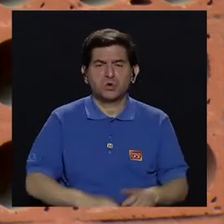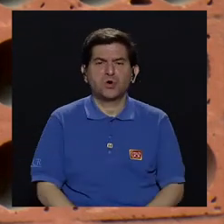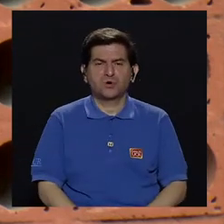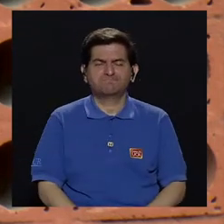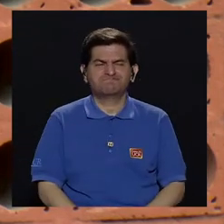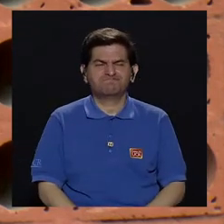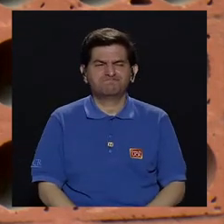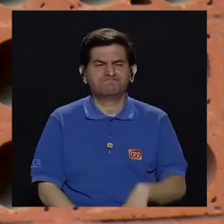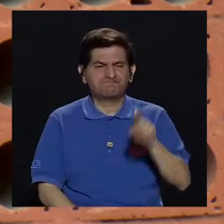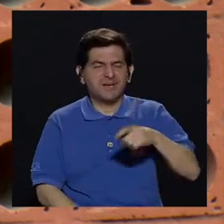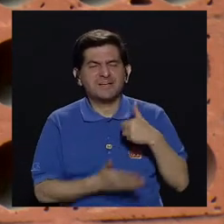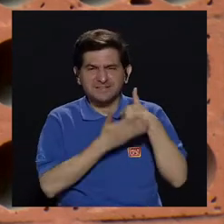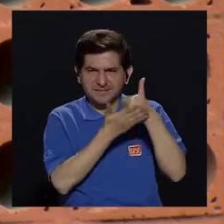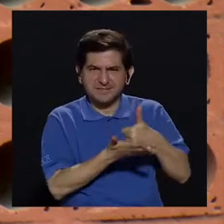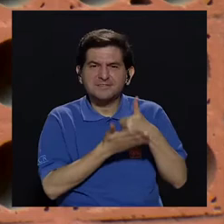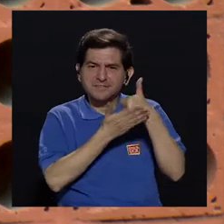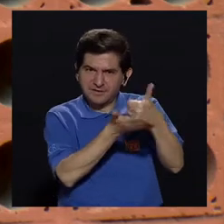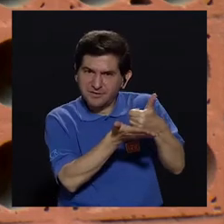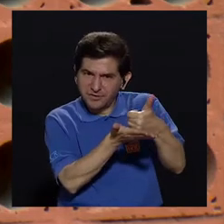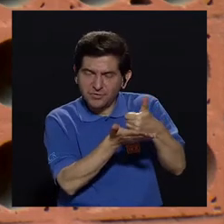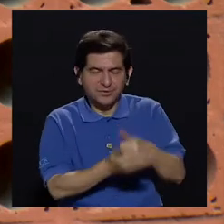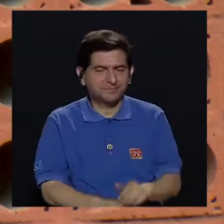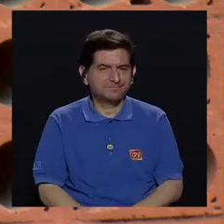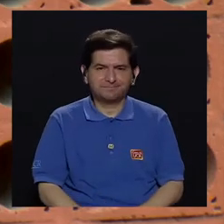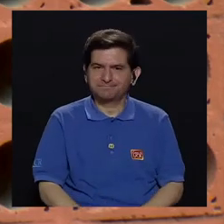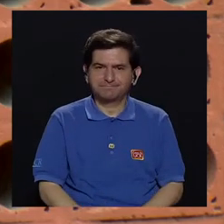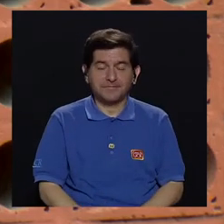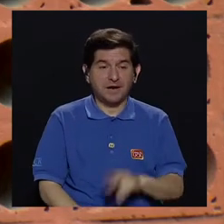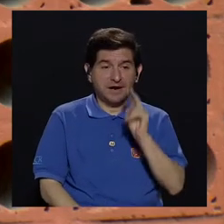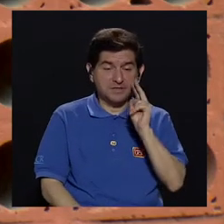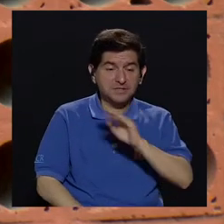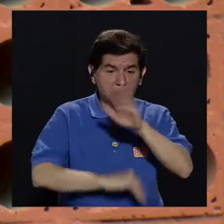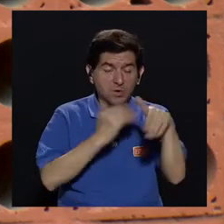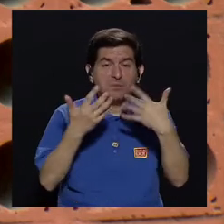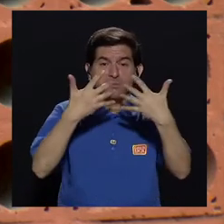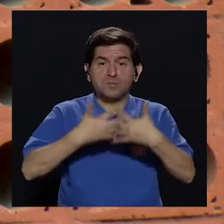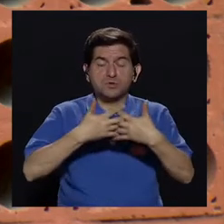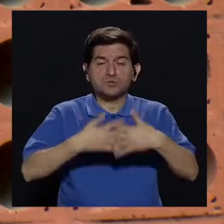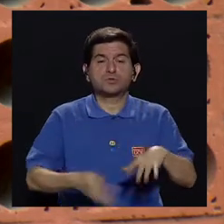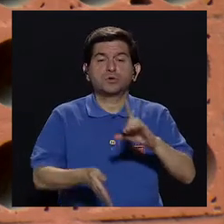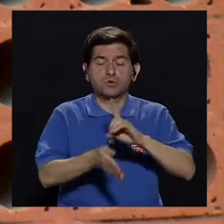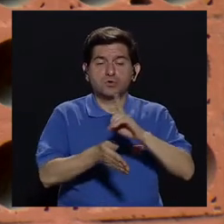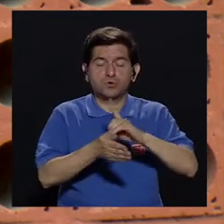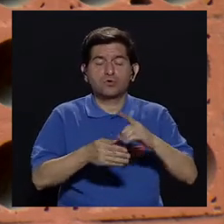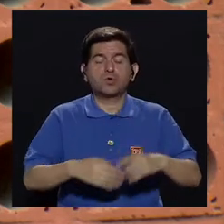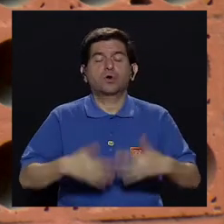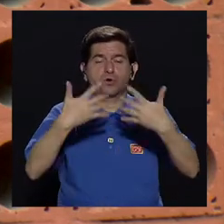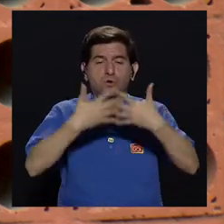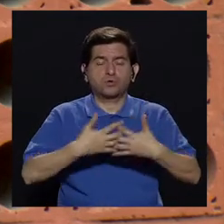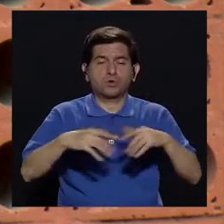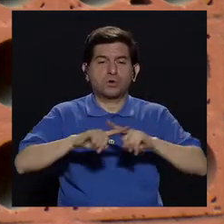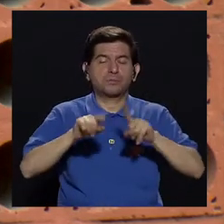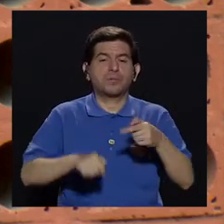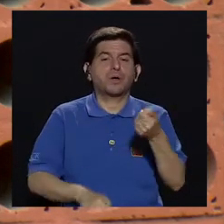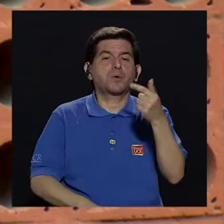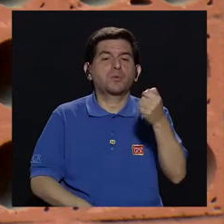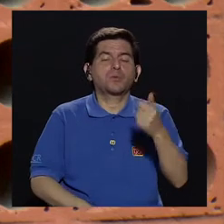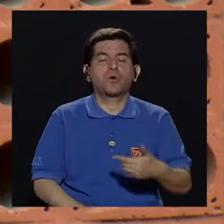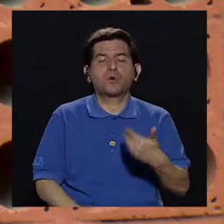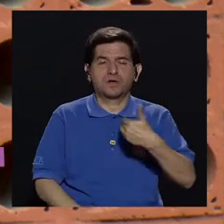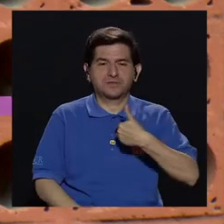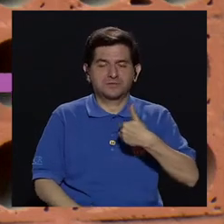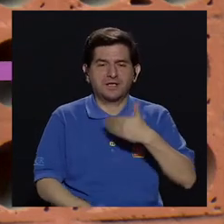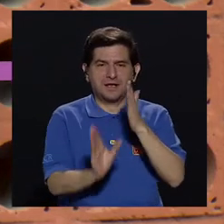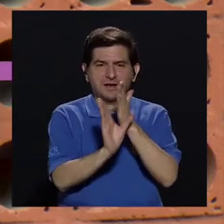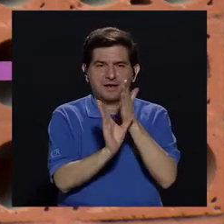crisis, vamos a darle las ayudas pertinentes. si lo vemos en todas las empresas, hay médico de empresa, pero muy pocas tienen